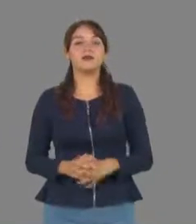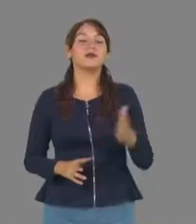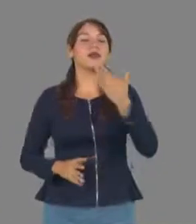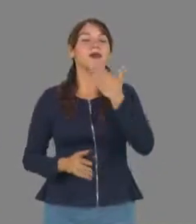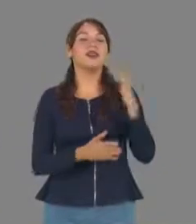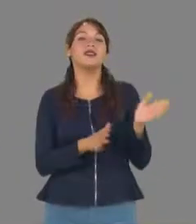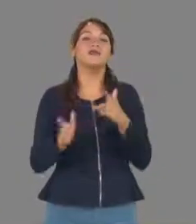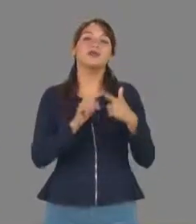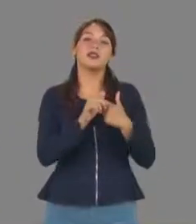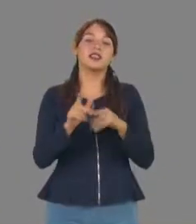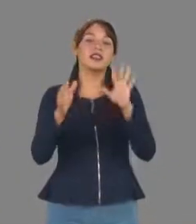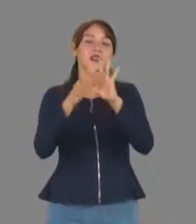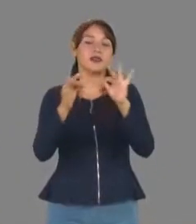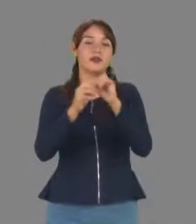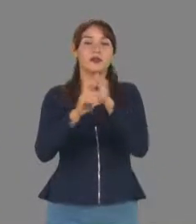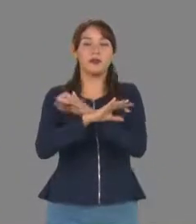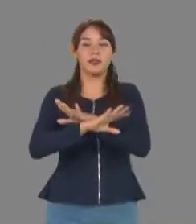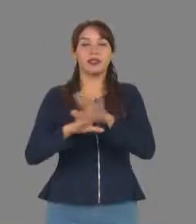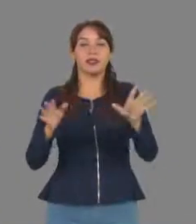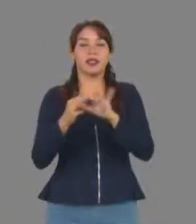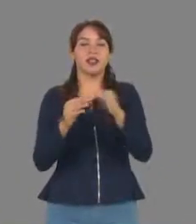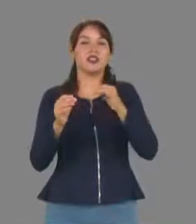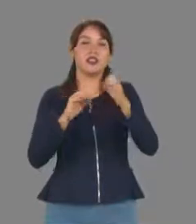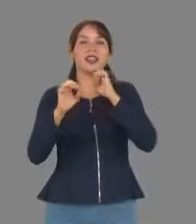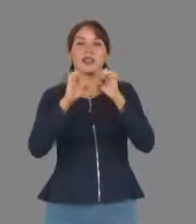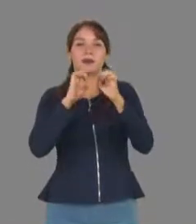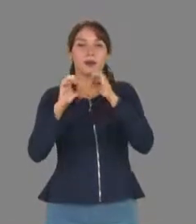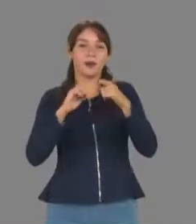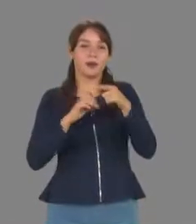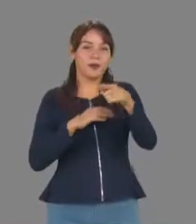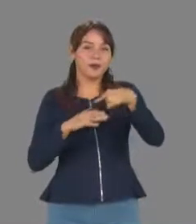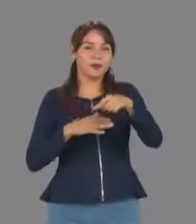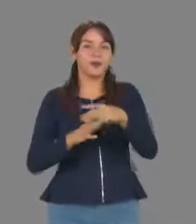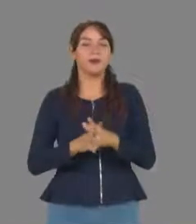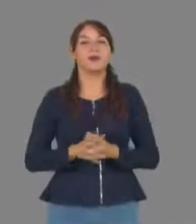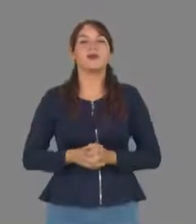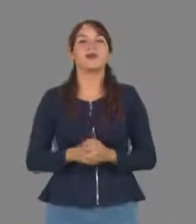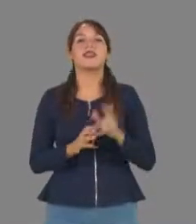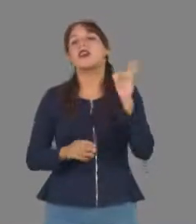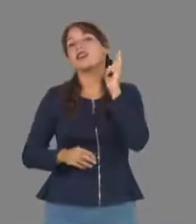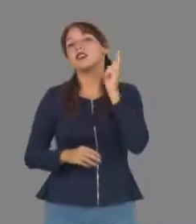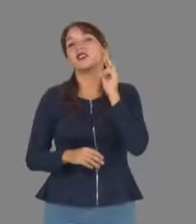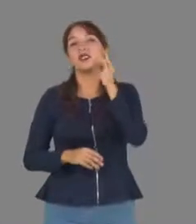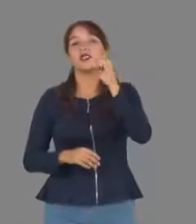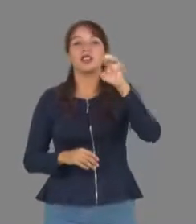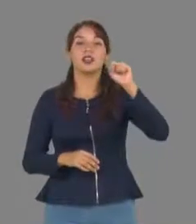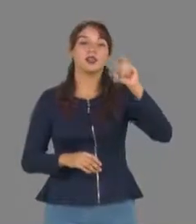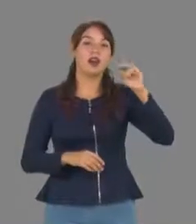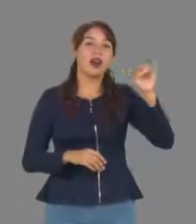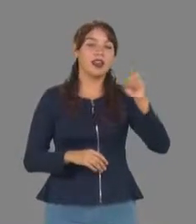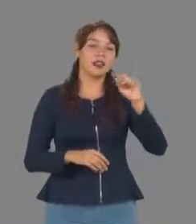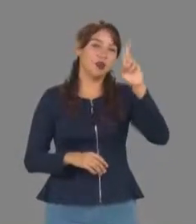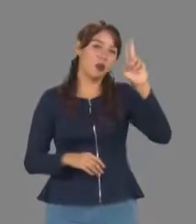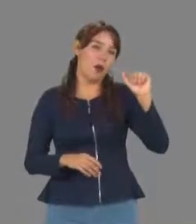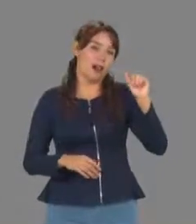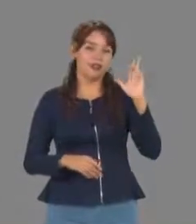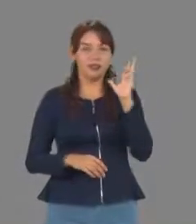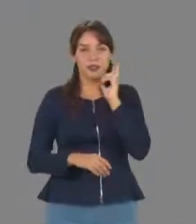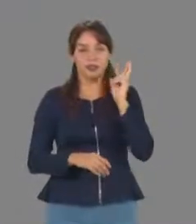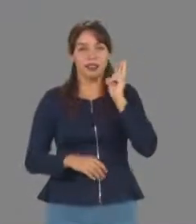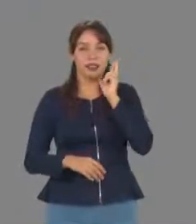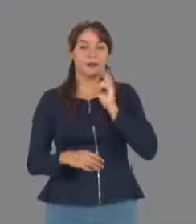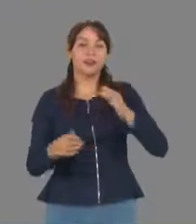Bien, vamos con la información detallada en voz del equipo de reporteros de este su noticiario. El rector de la Universidad Autónoma de Tamaulipas, José Andrés Suárez